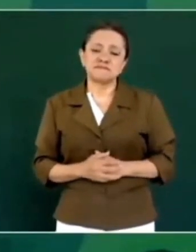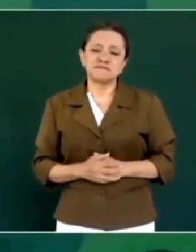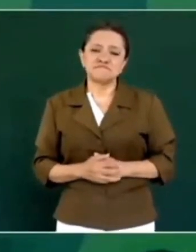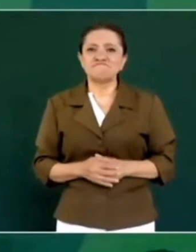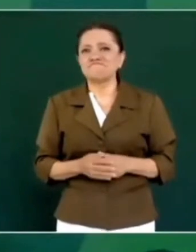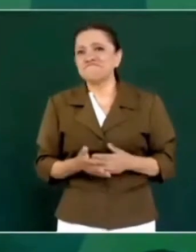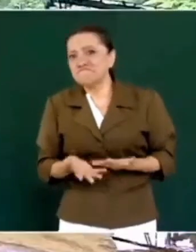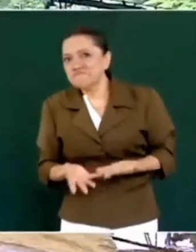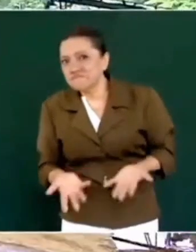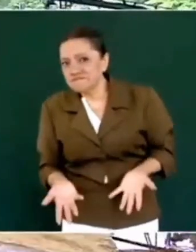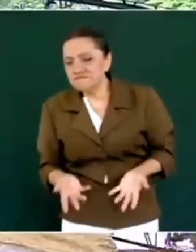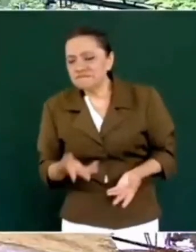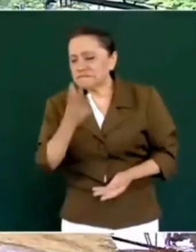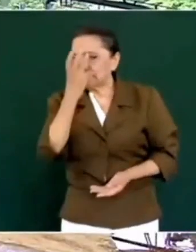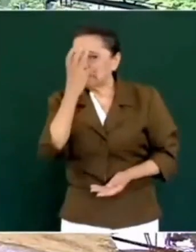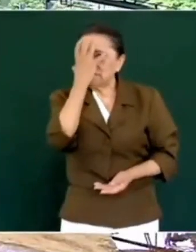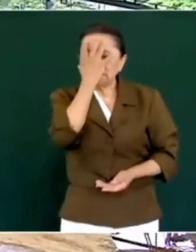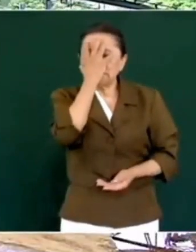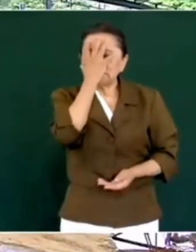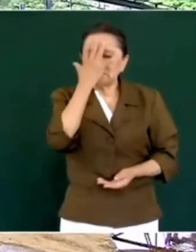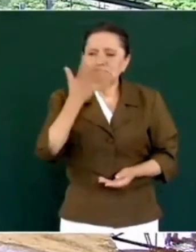vergüenza.